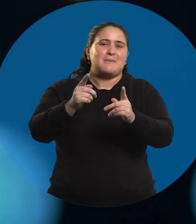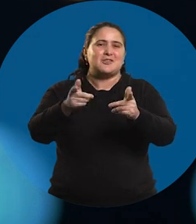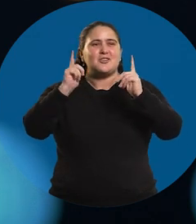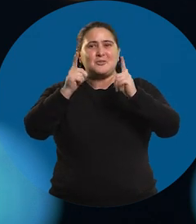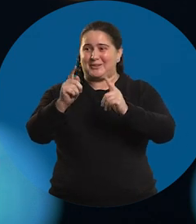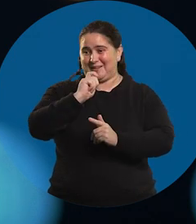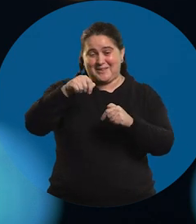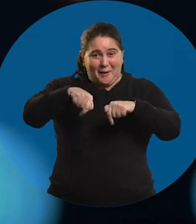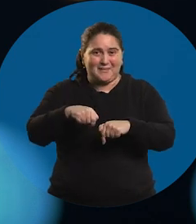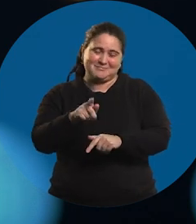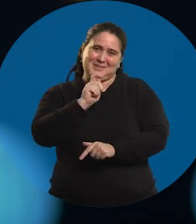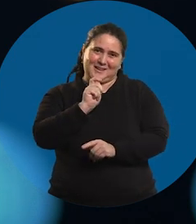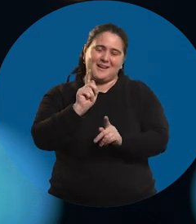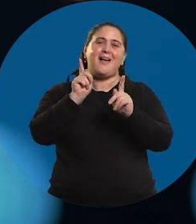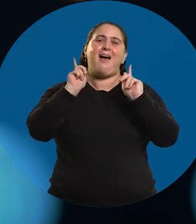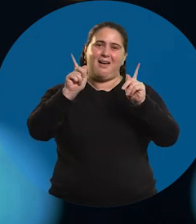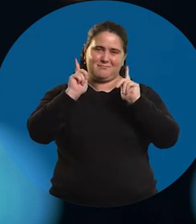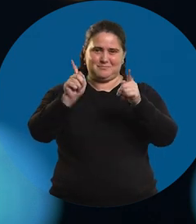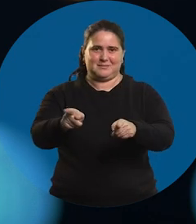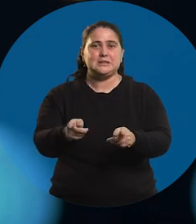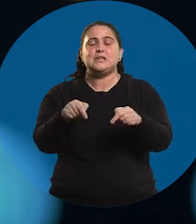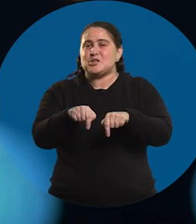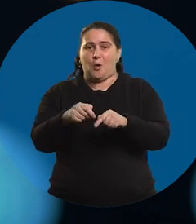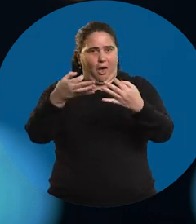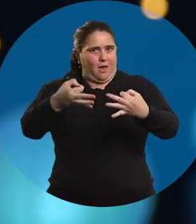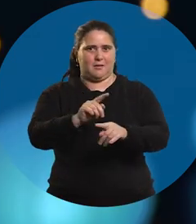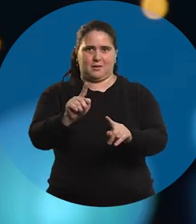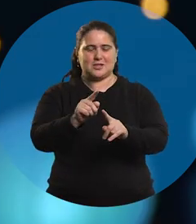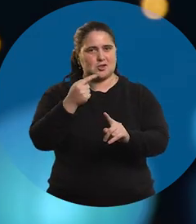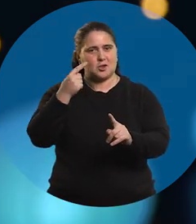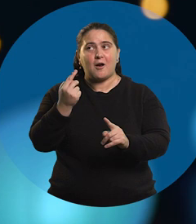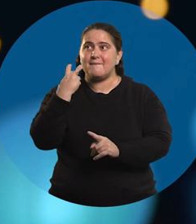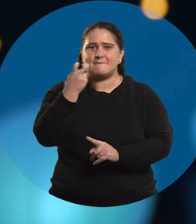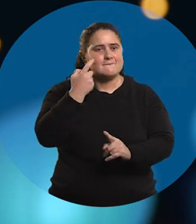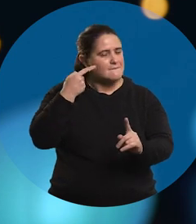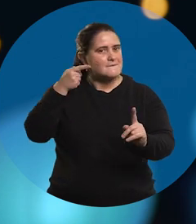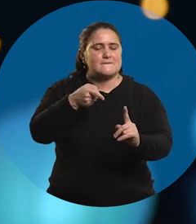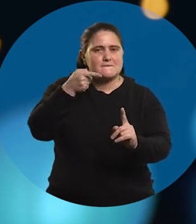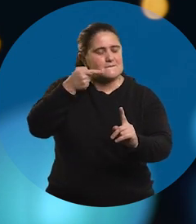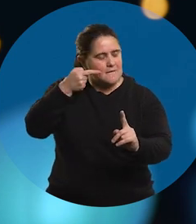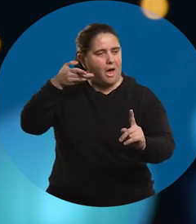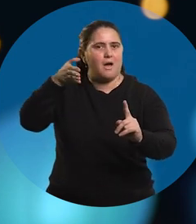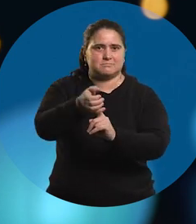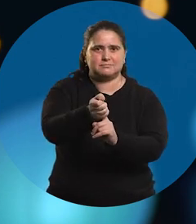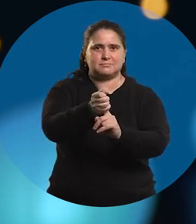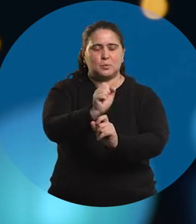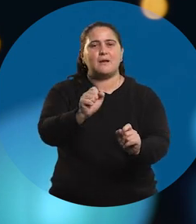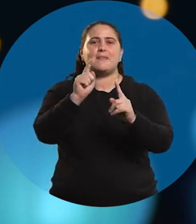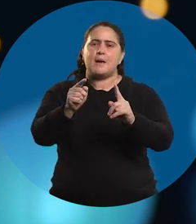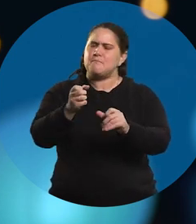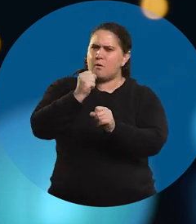Disfruto de que me hagan esta entrevista. Y eso no fue casualidad. Fue como buscado y perseguido y